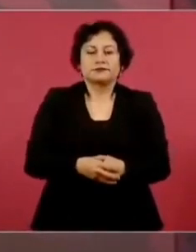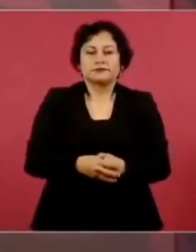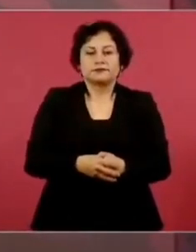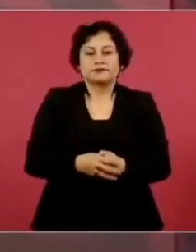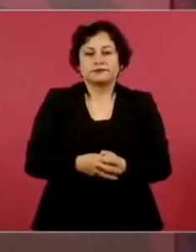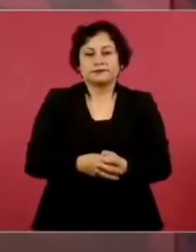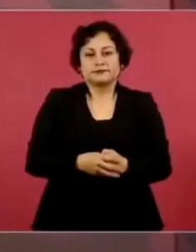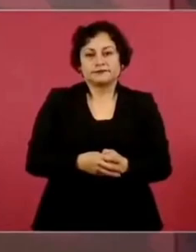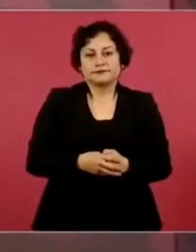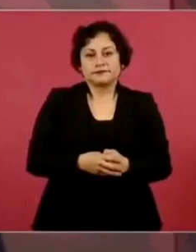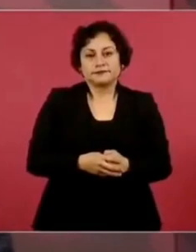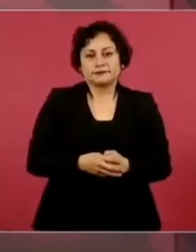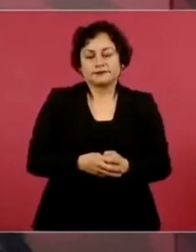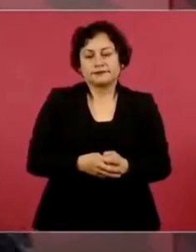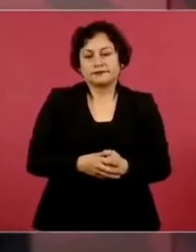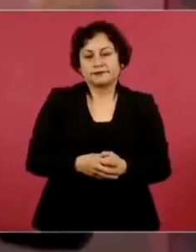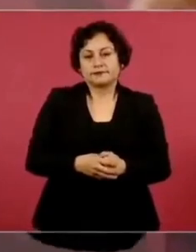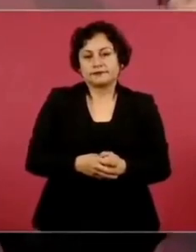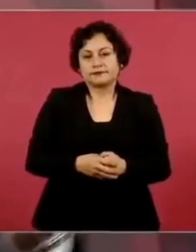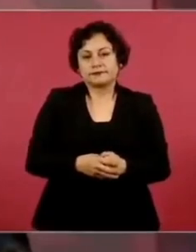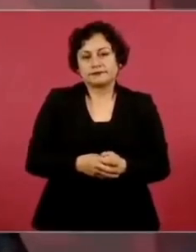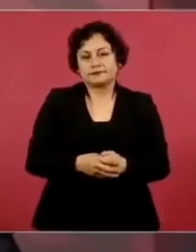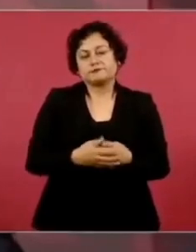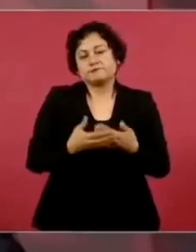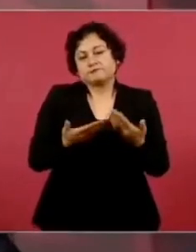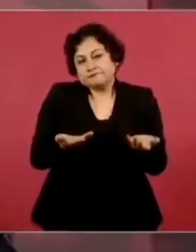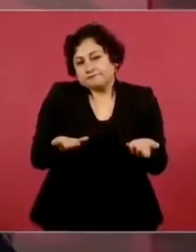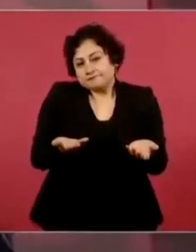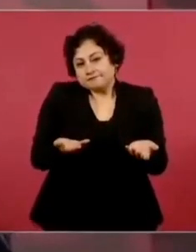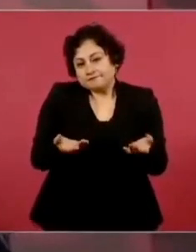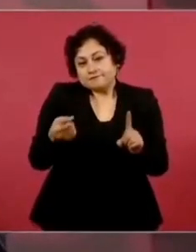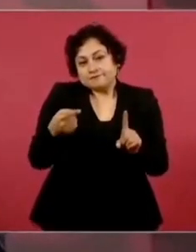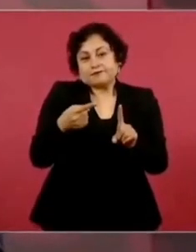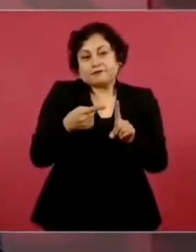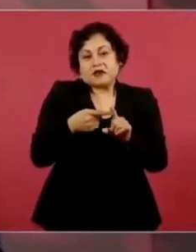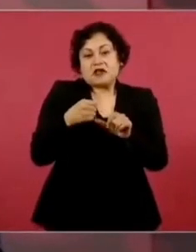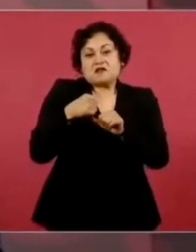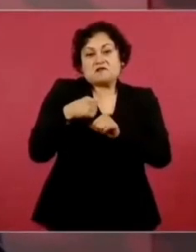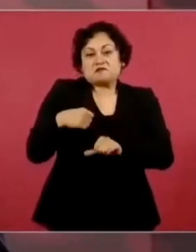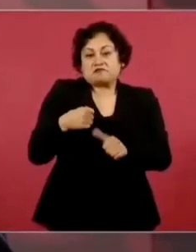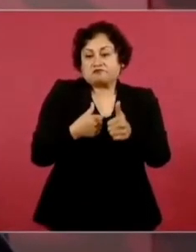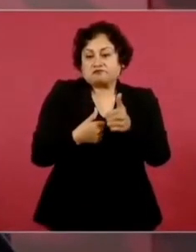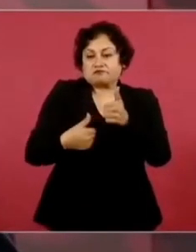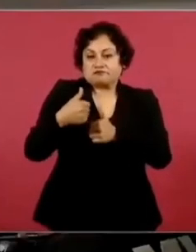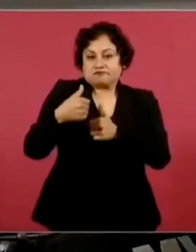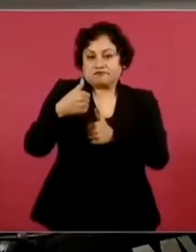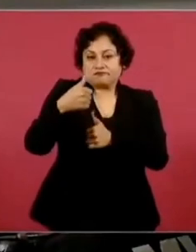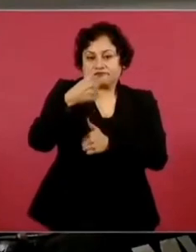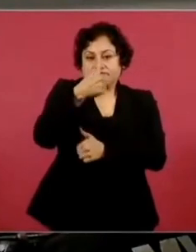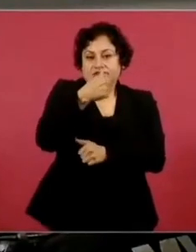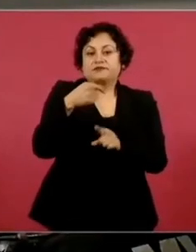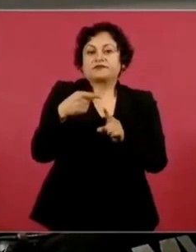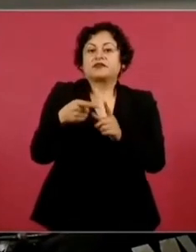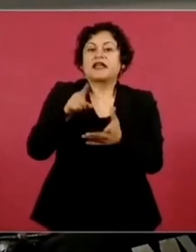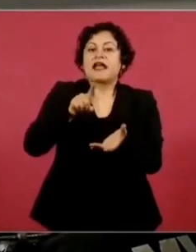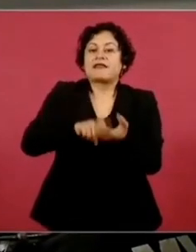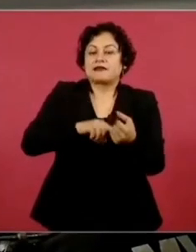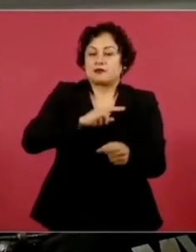autoridades municipales en influencia política.